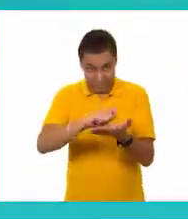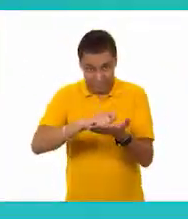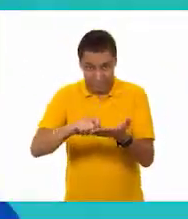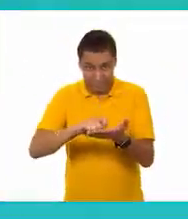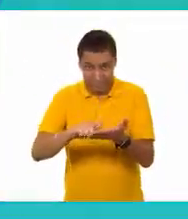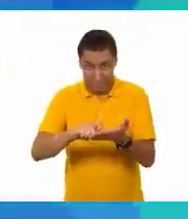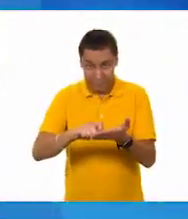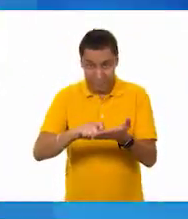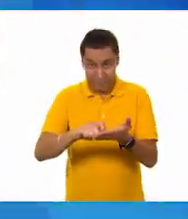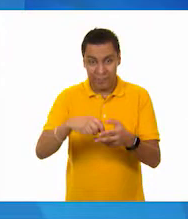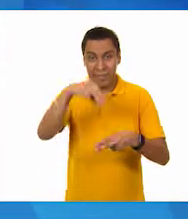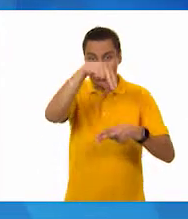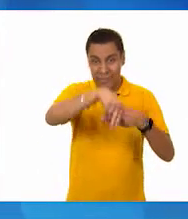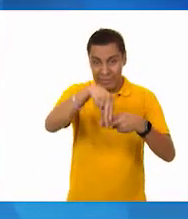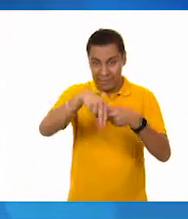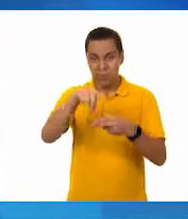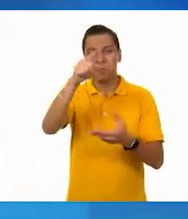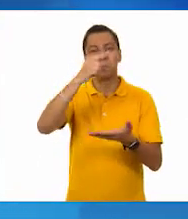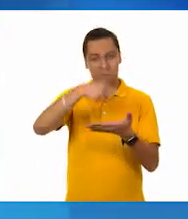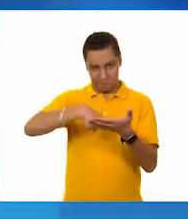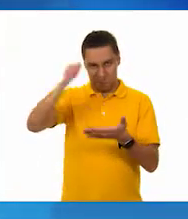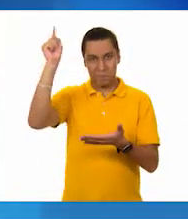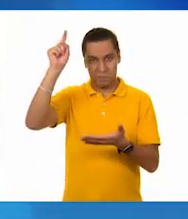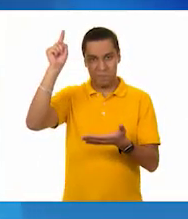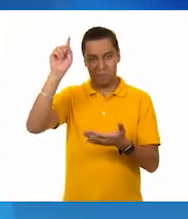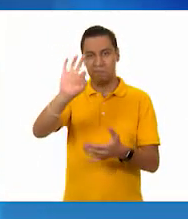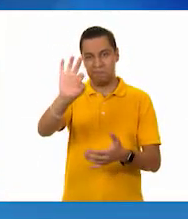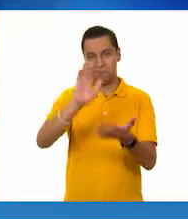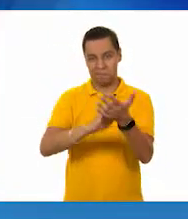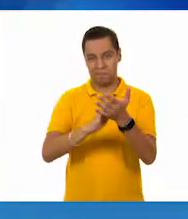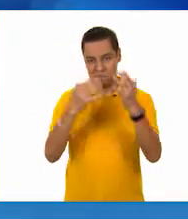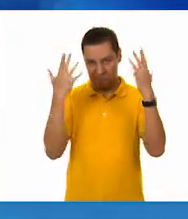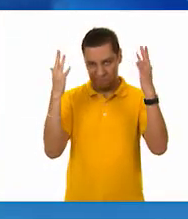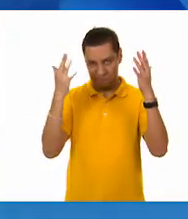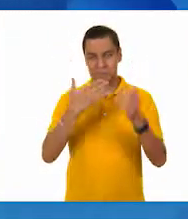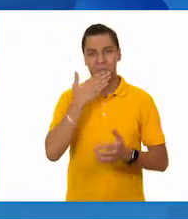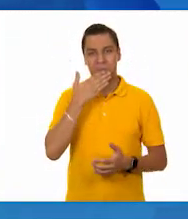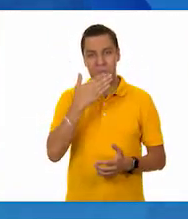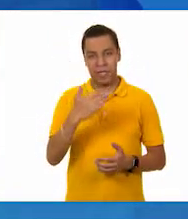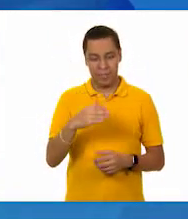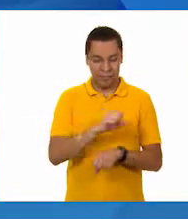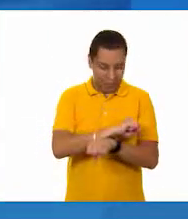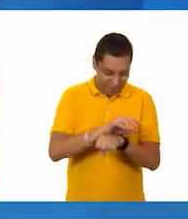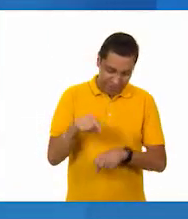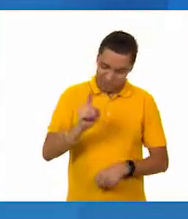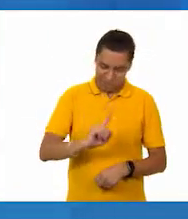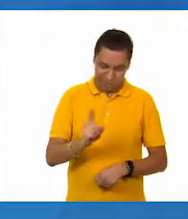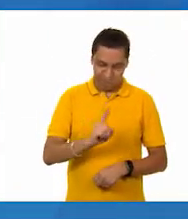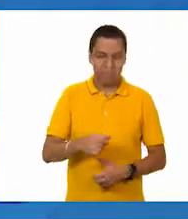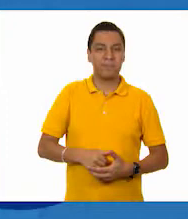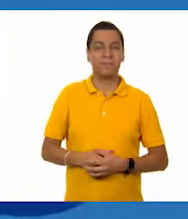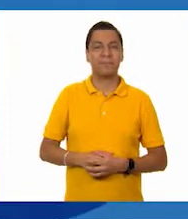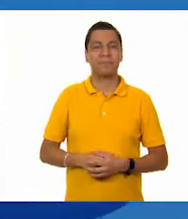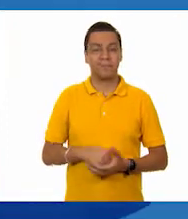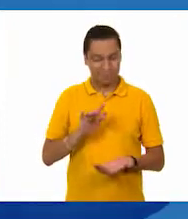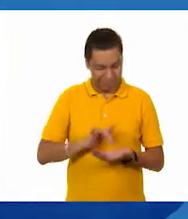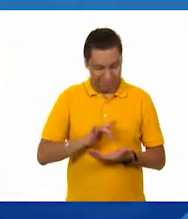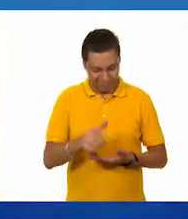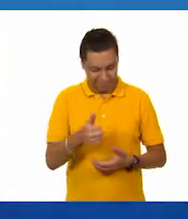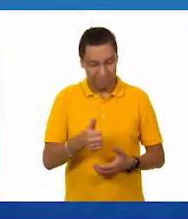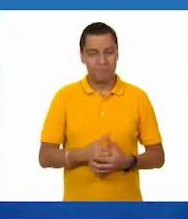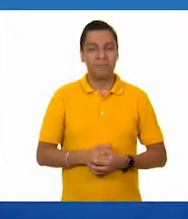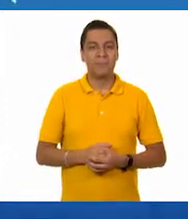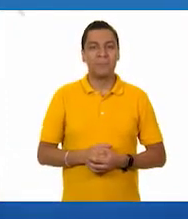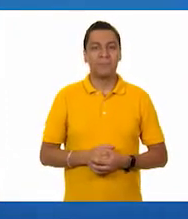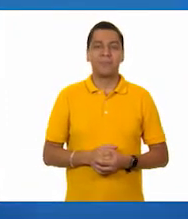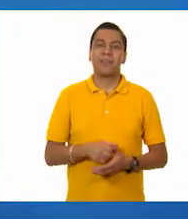que colocaron que los clips, pónganse una palomita adelante porque estaban en el corrector. Muy bien, Tino. Gracias. Los